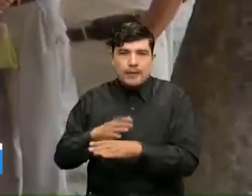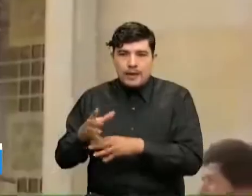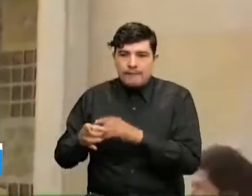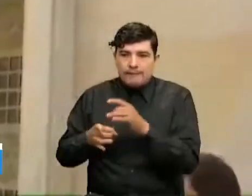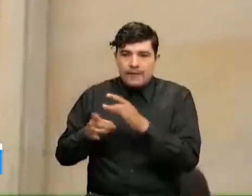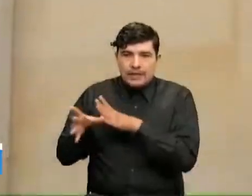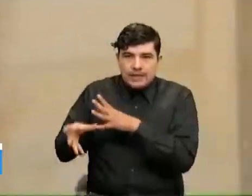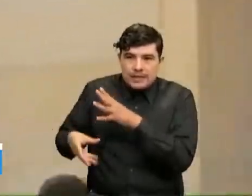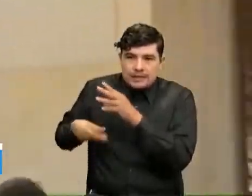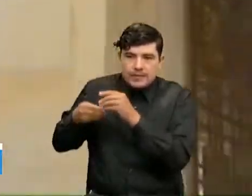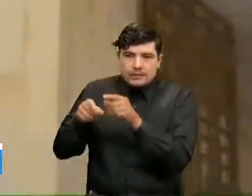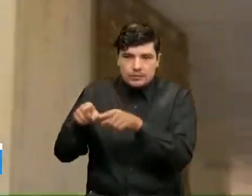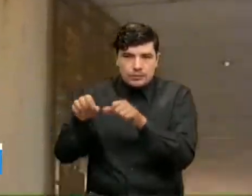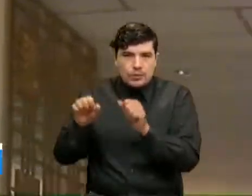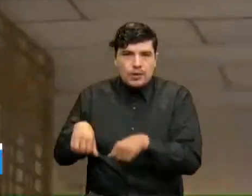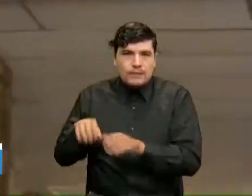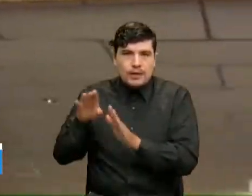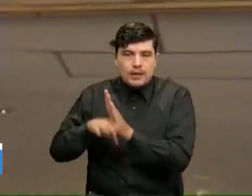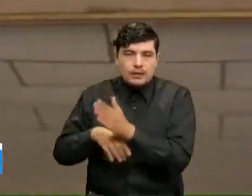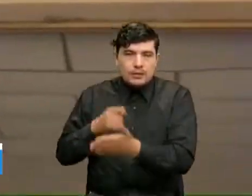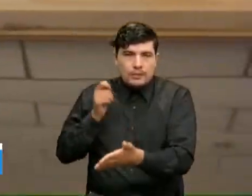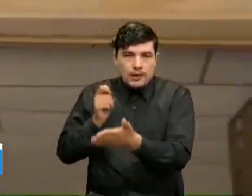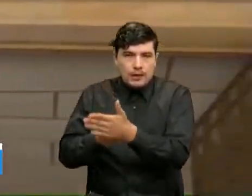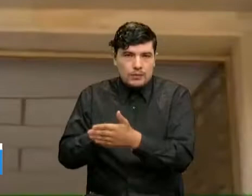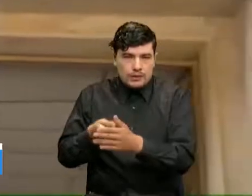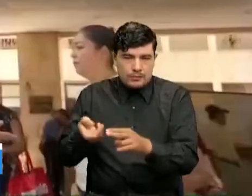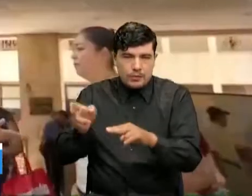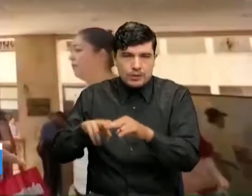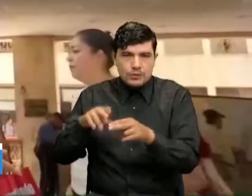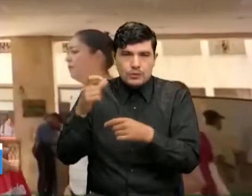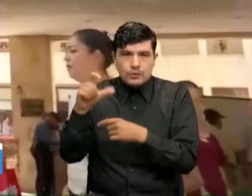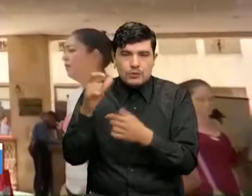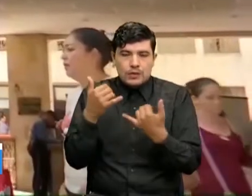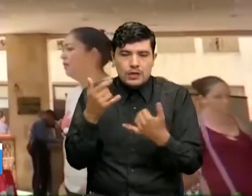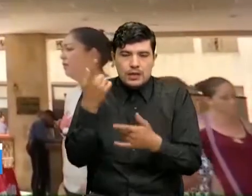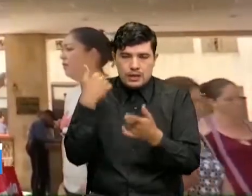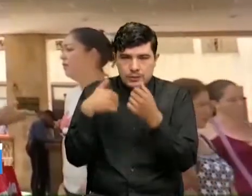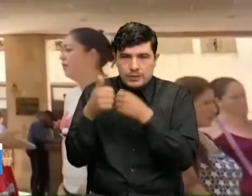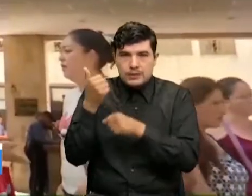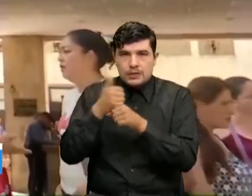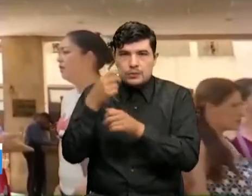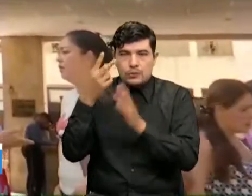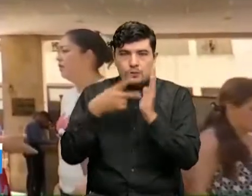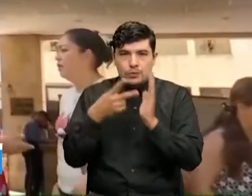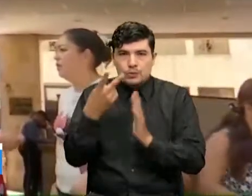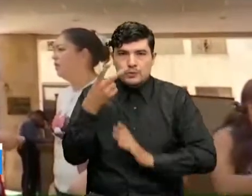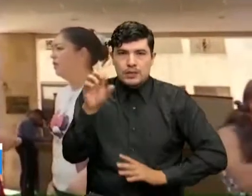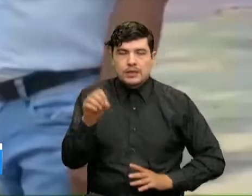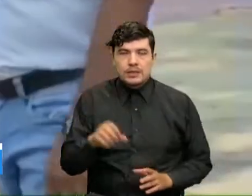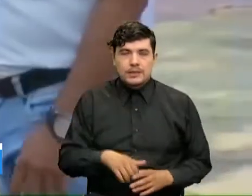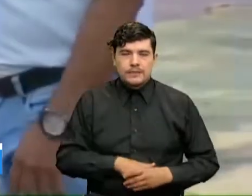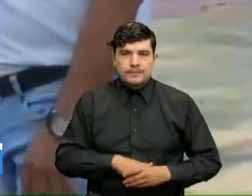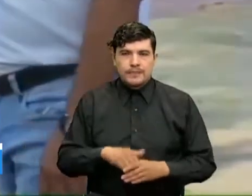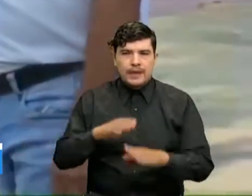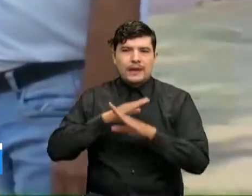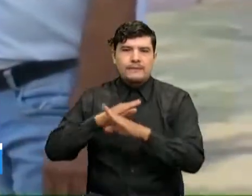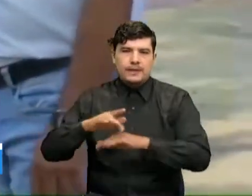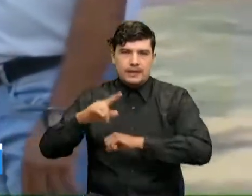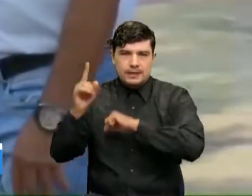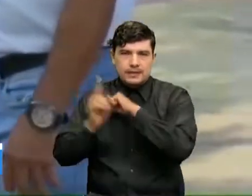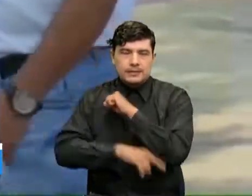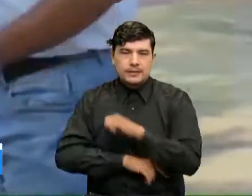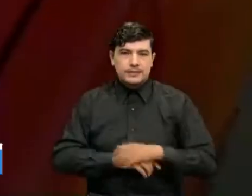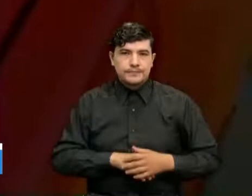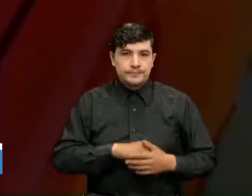para el descuento de pronto pago en impuestos de Cúcuta en la vigencia 2020 y así evitar sanciones. La meta de la Secretaría de Hacienda es